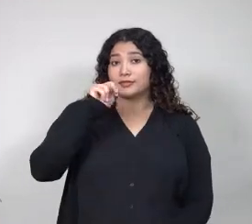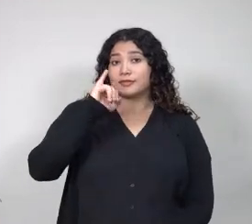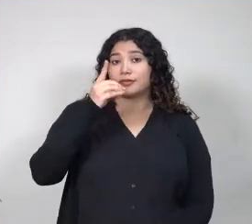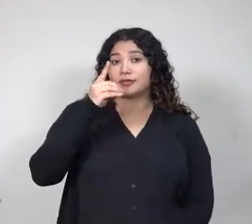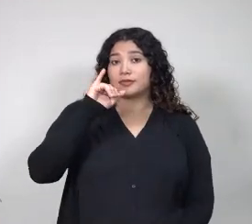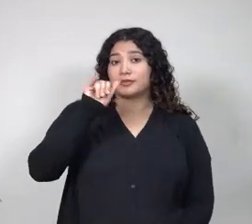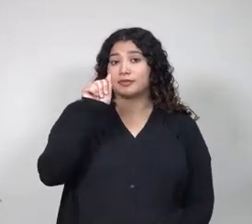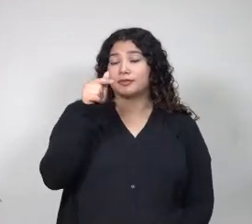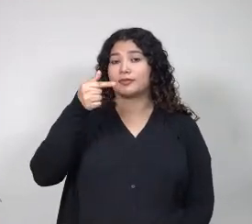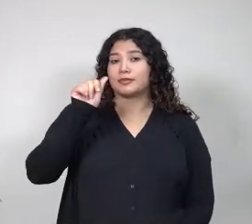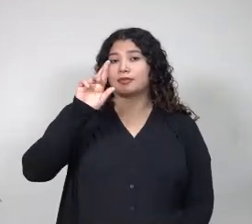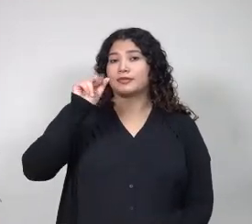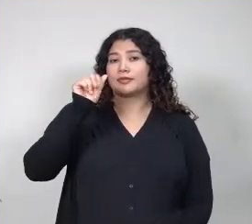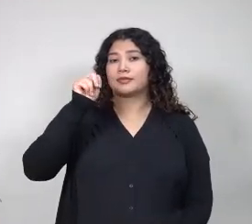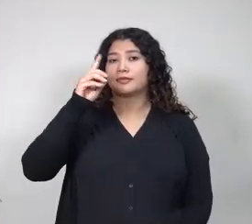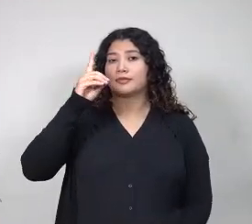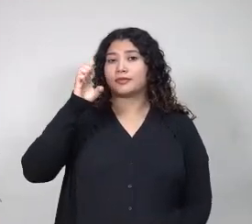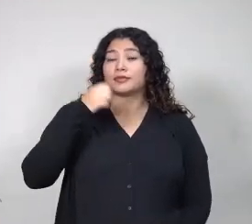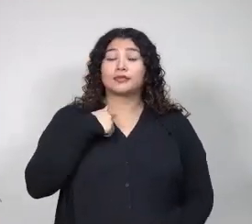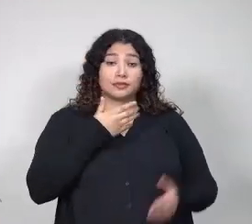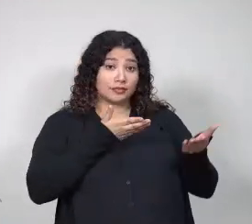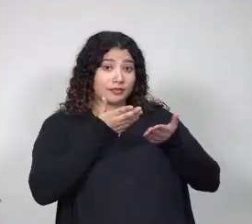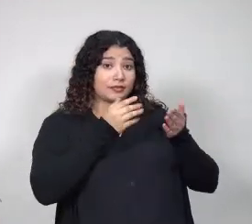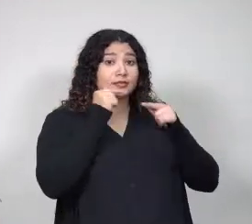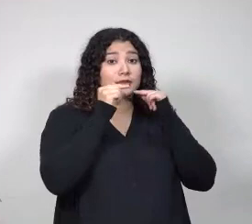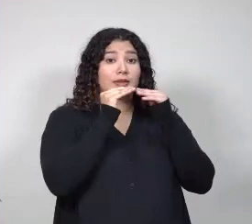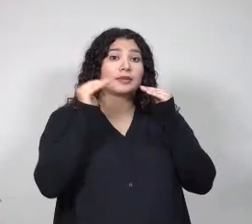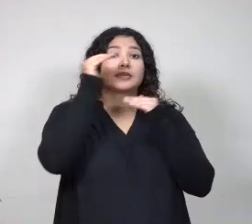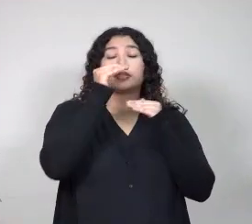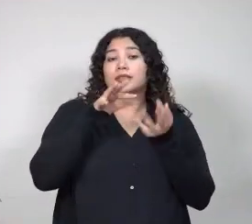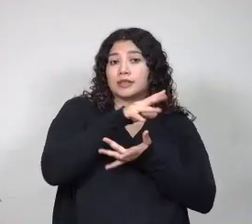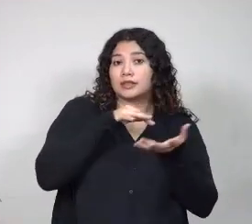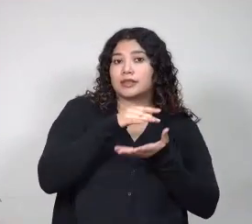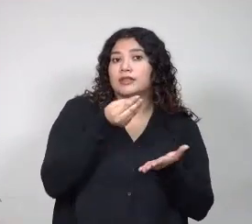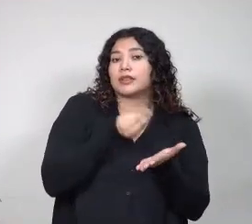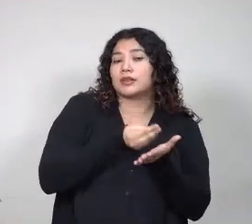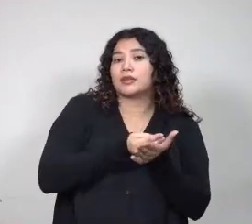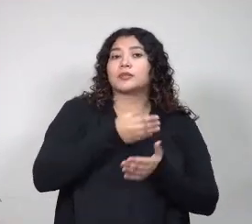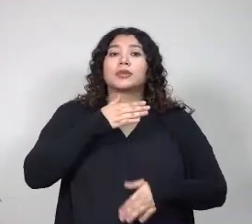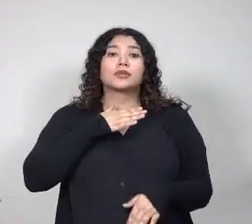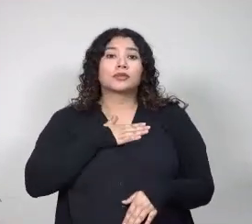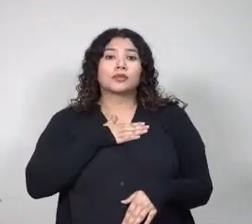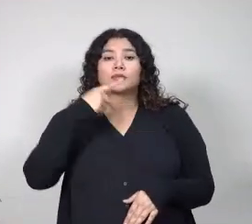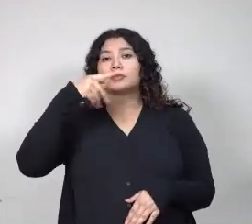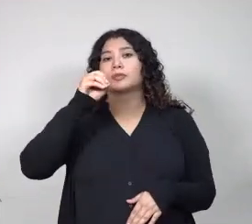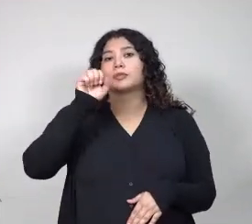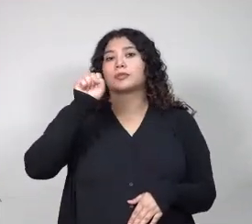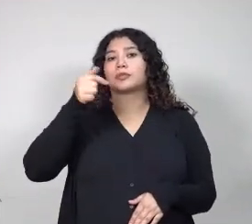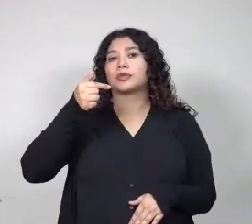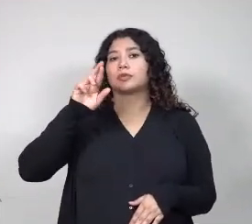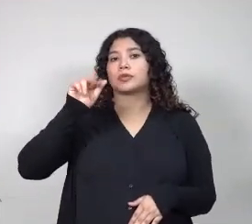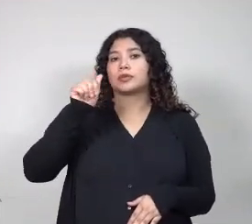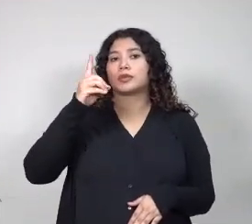Grande, yo soy asistente administrativa de la Facultad de Ciencias Económicas y mi desempeño en el área de posgrado y he